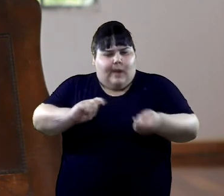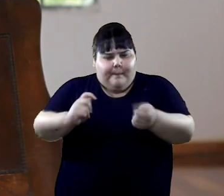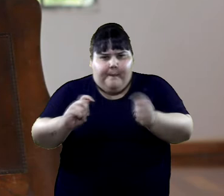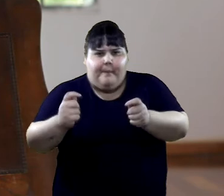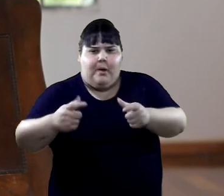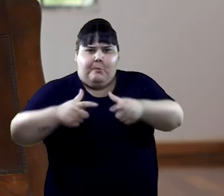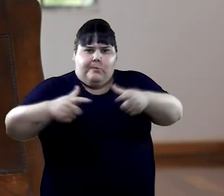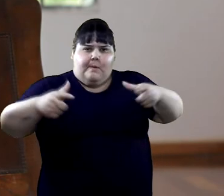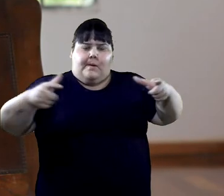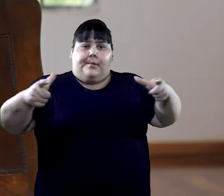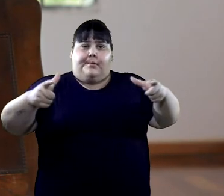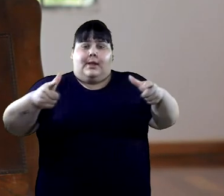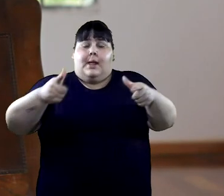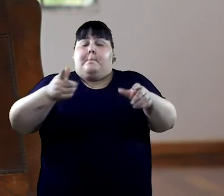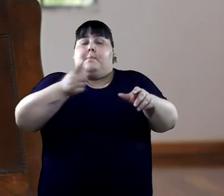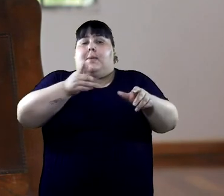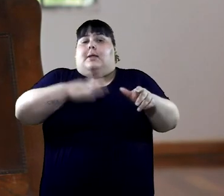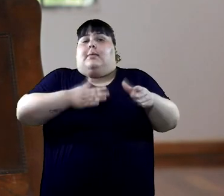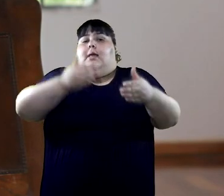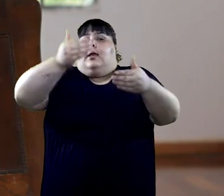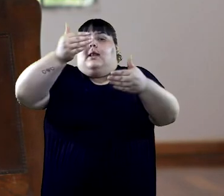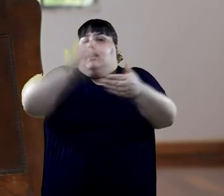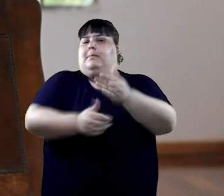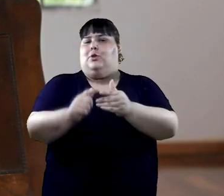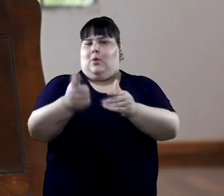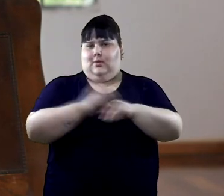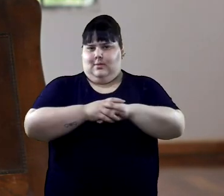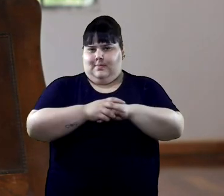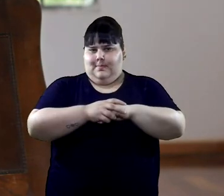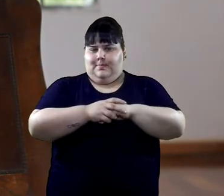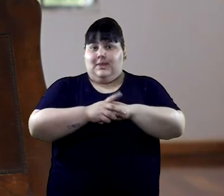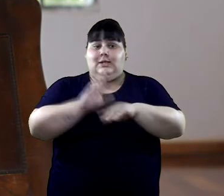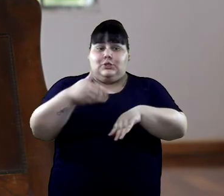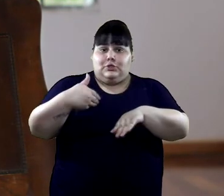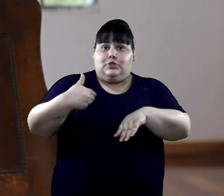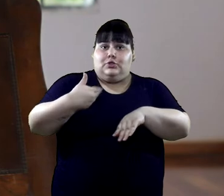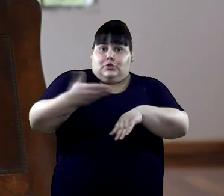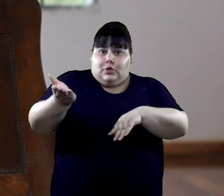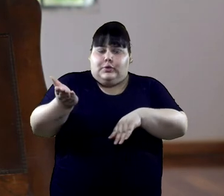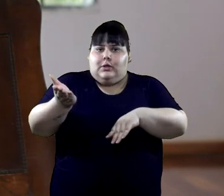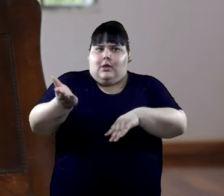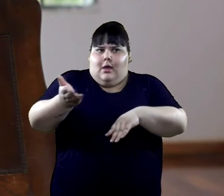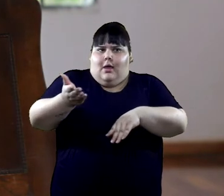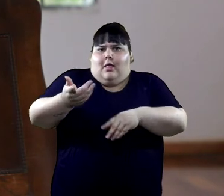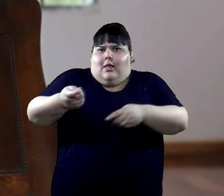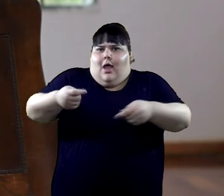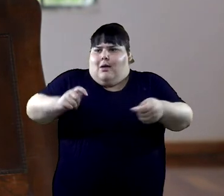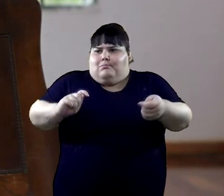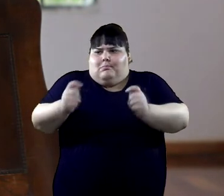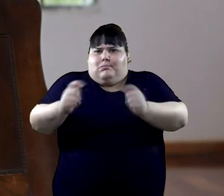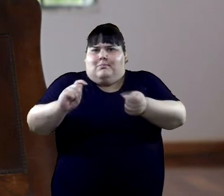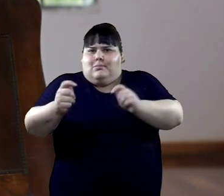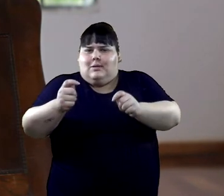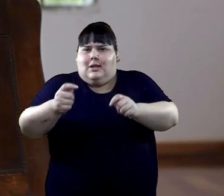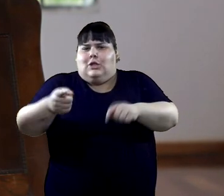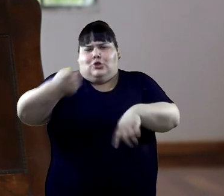que modificarse. No tiene techo. Para mí la ESI no tiene techo. La sociedad es muy dinámica, tenemos que